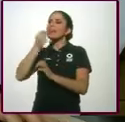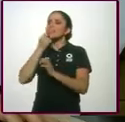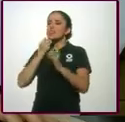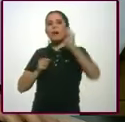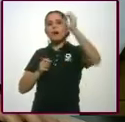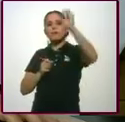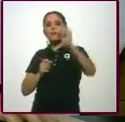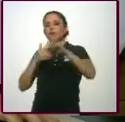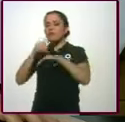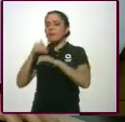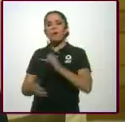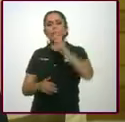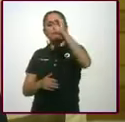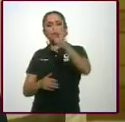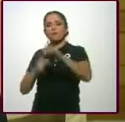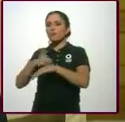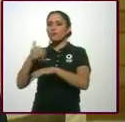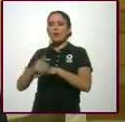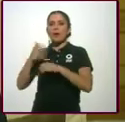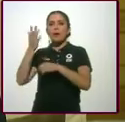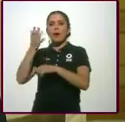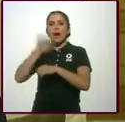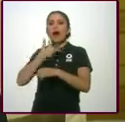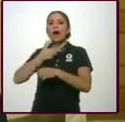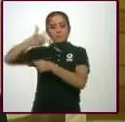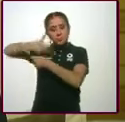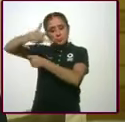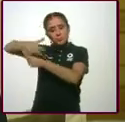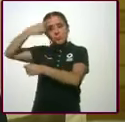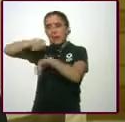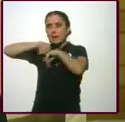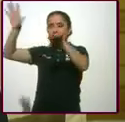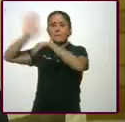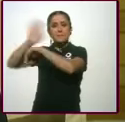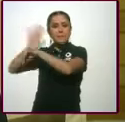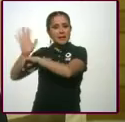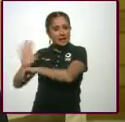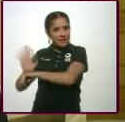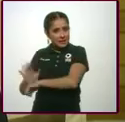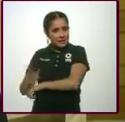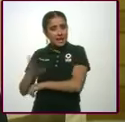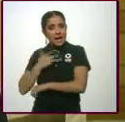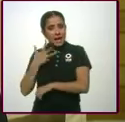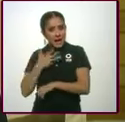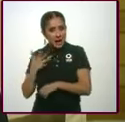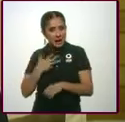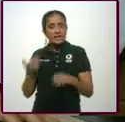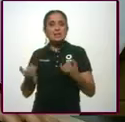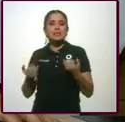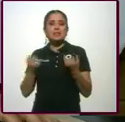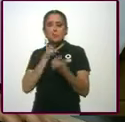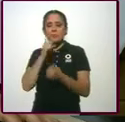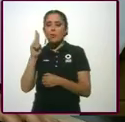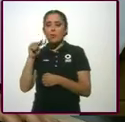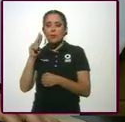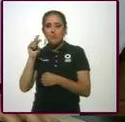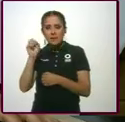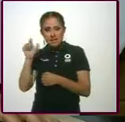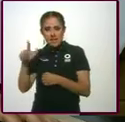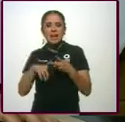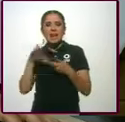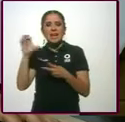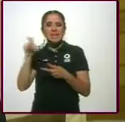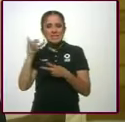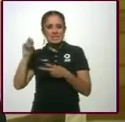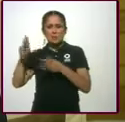Luego te acuerdas en los 60, que eran los sorteos de los periódicos, Sí, de los Que se hacían aquí en Universal, Excelsior, ¿no? Sí.